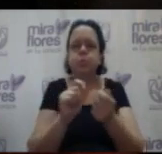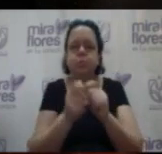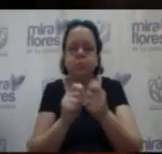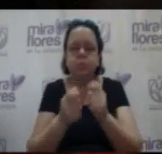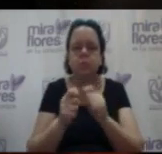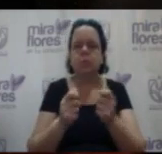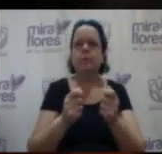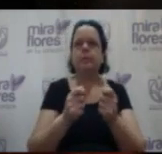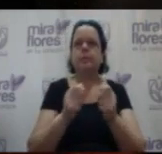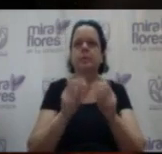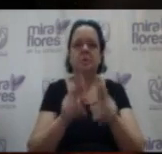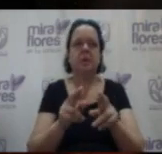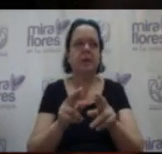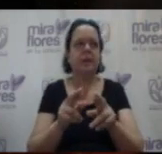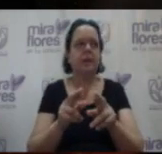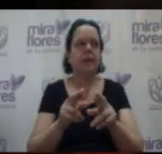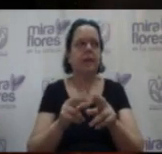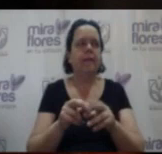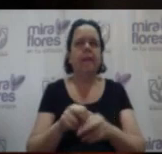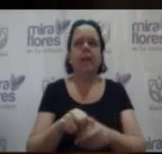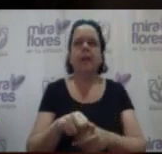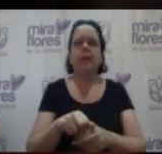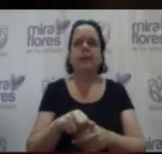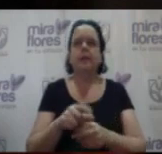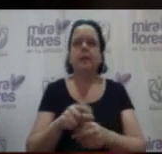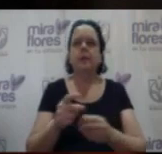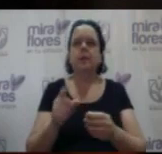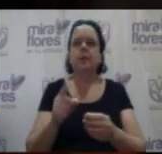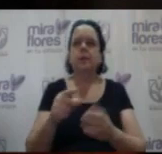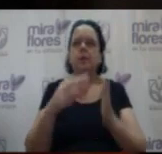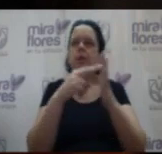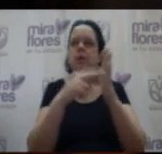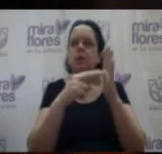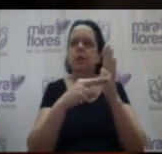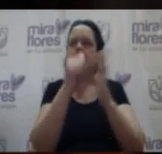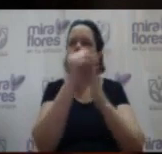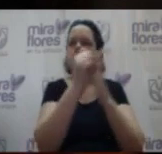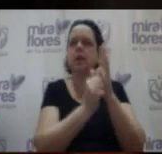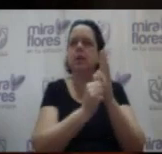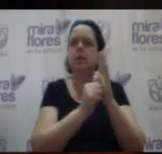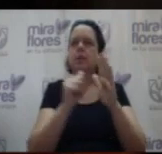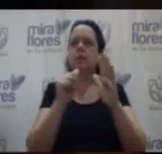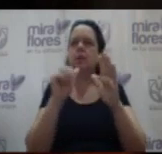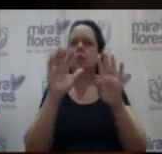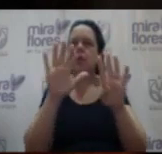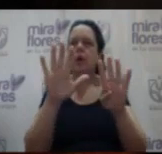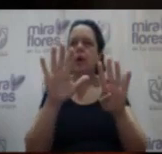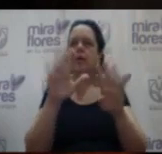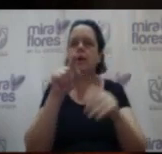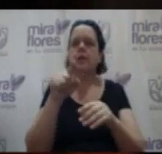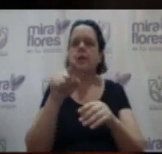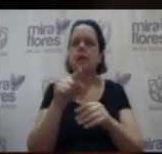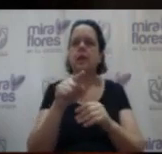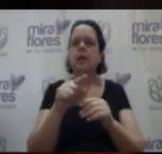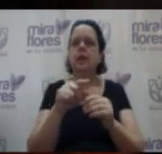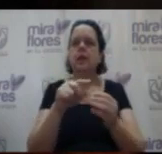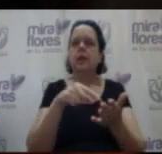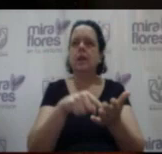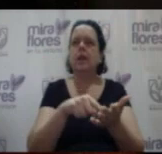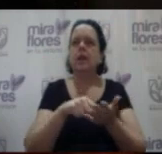el artículo 94, el artículo 9 de la ordenanza